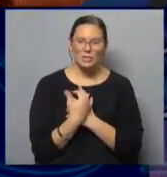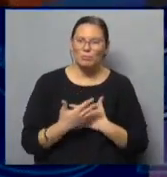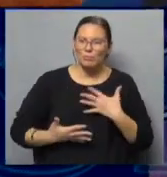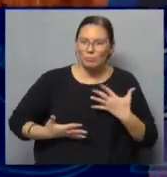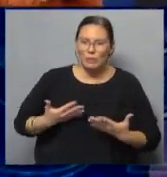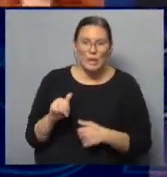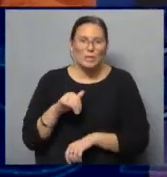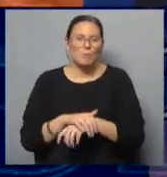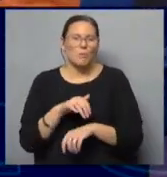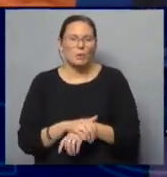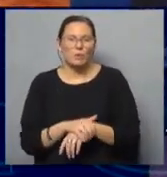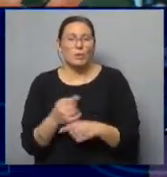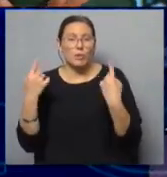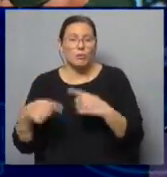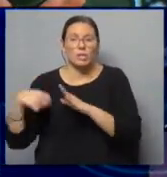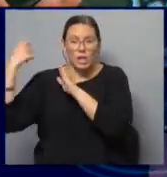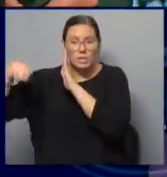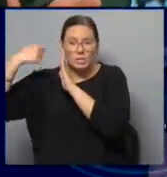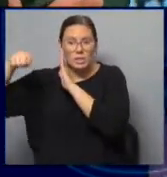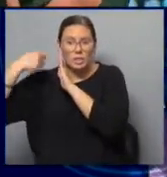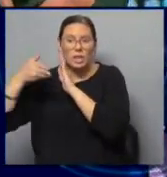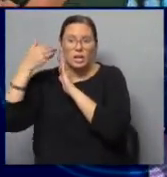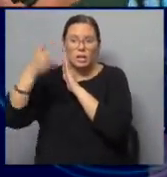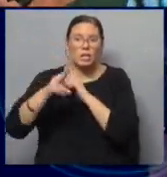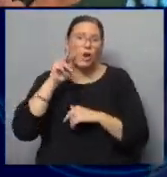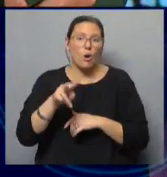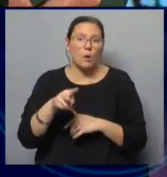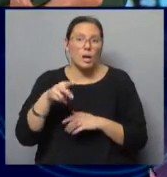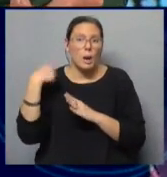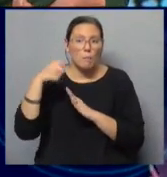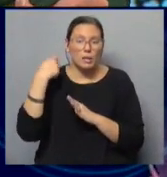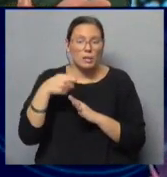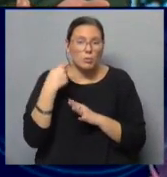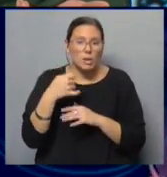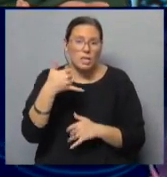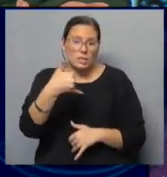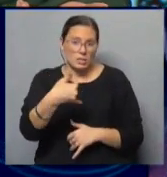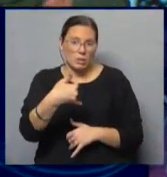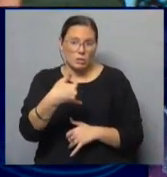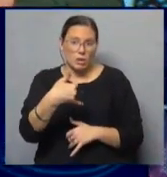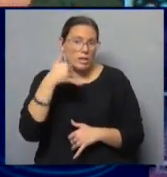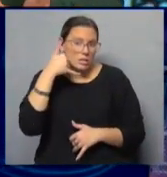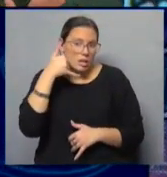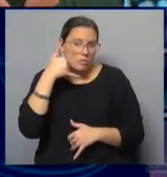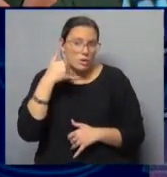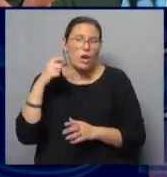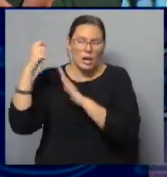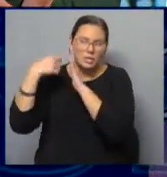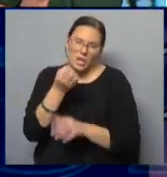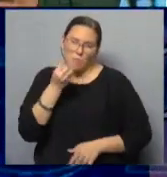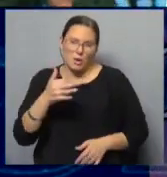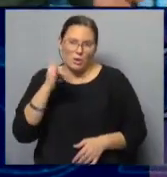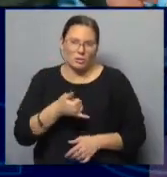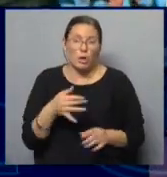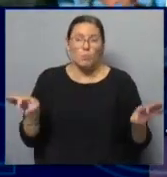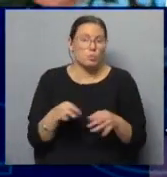ahí en ese momento únicamente. cine o ver una película en el celular. La misma película está mucho mejor en el cine. En el caso de la música,